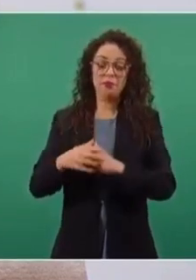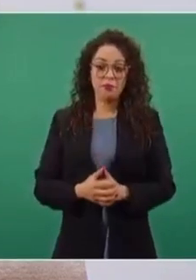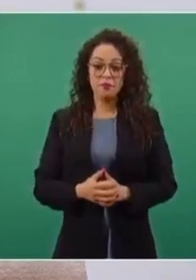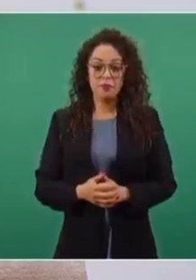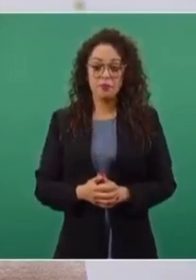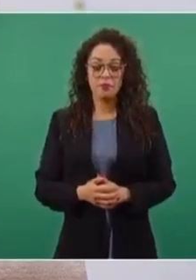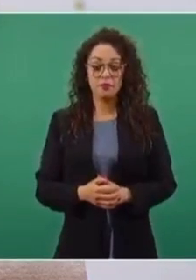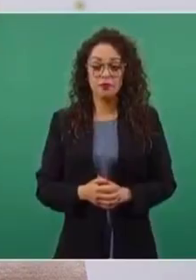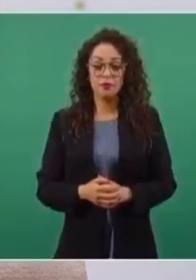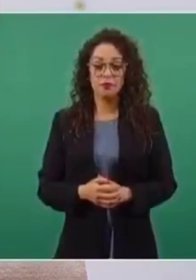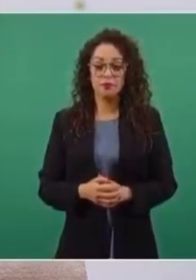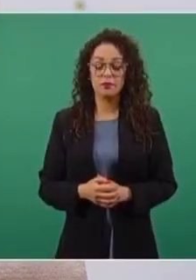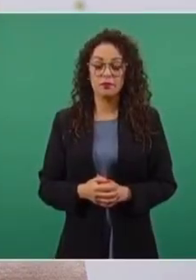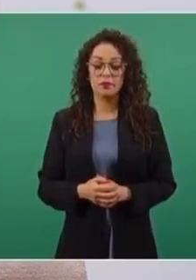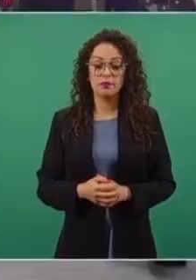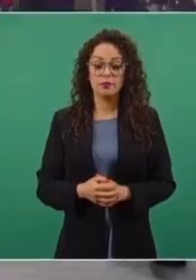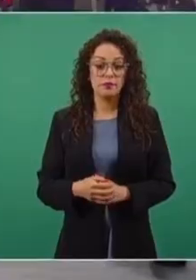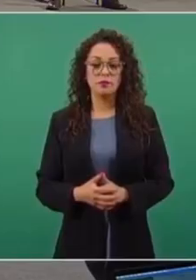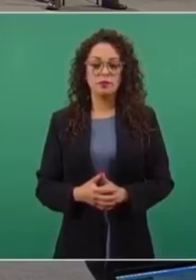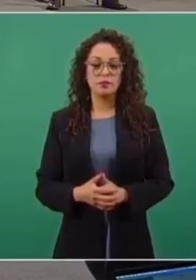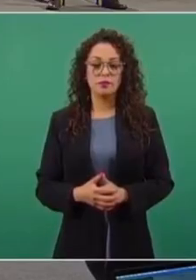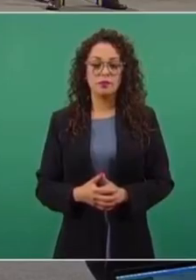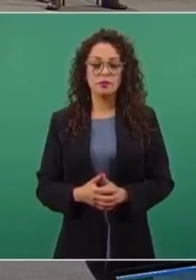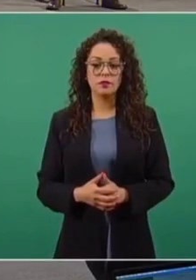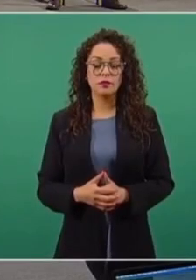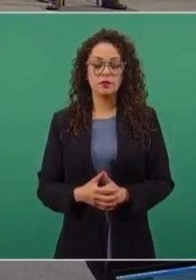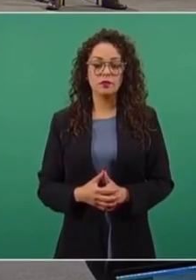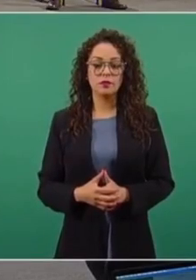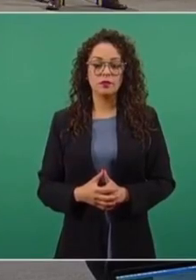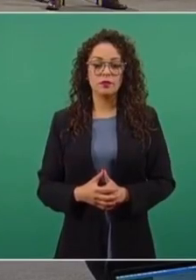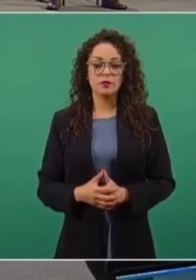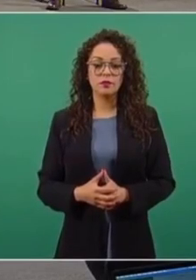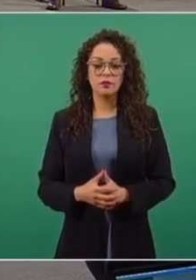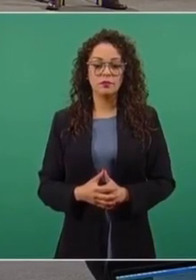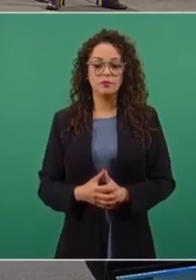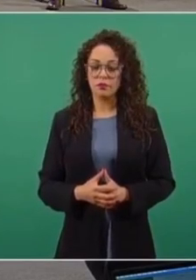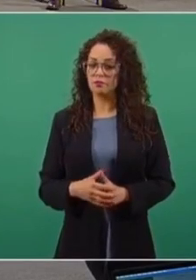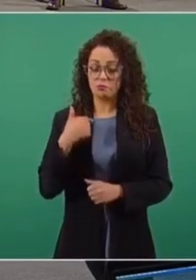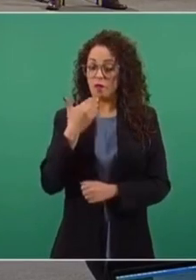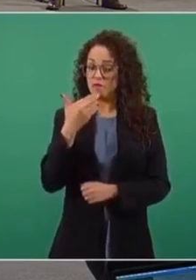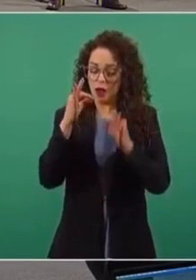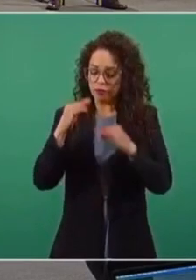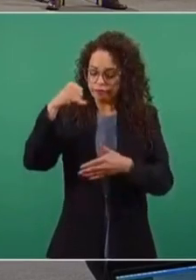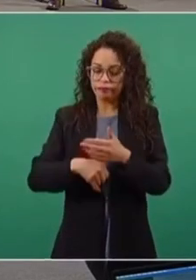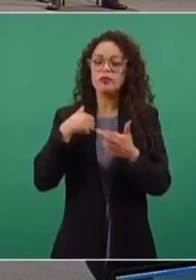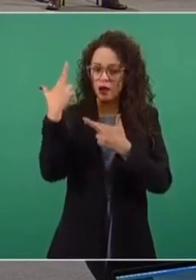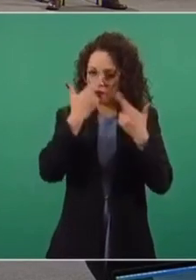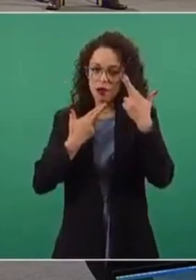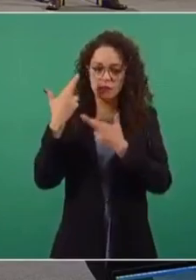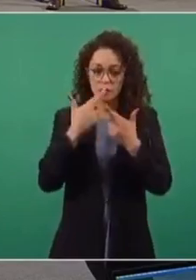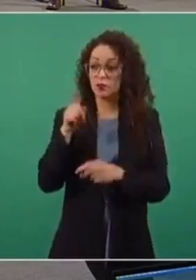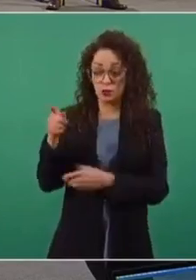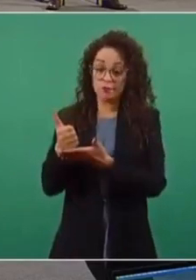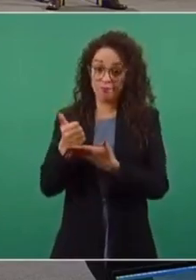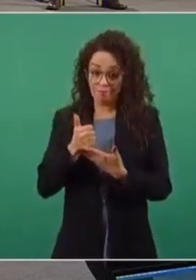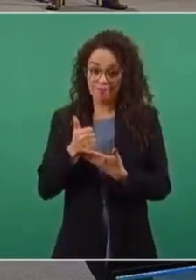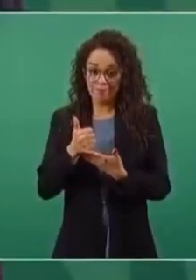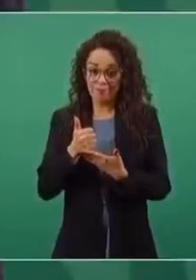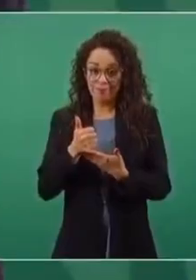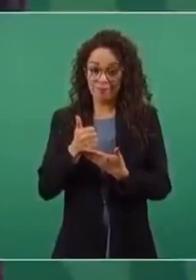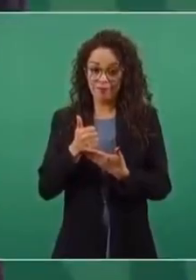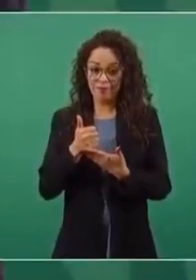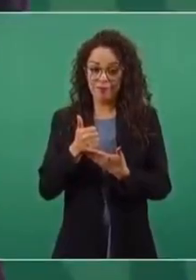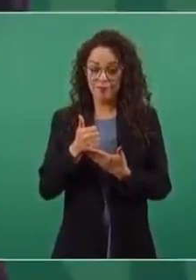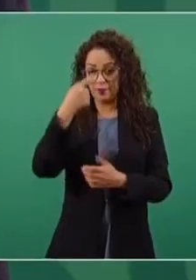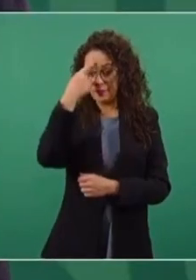porque eso no debe de ocurrir, vamos a revisar bien el asunto nos vas a ayudar para